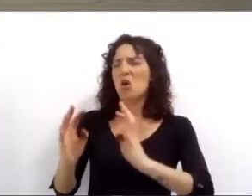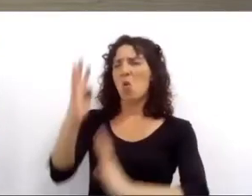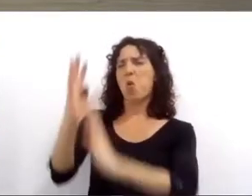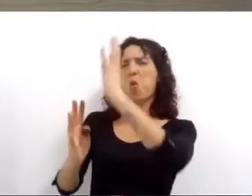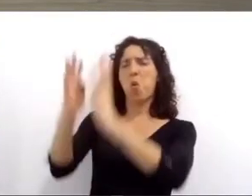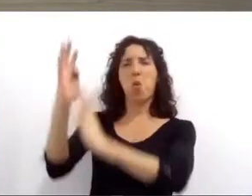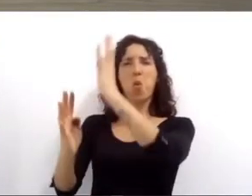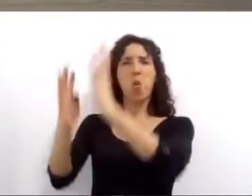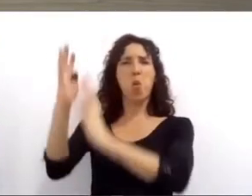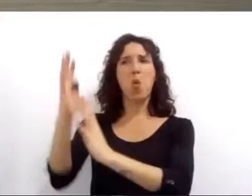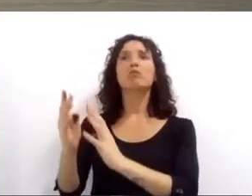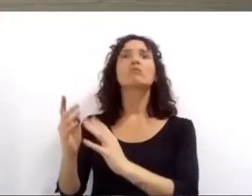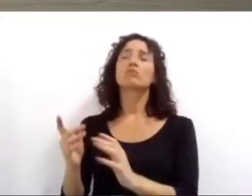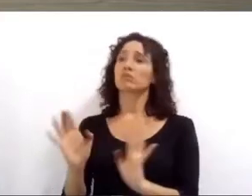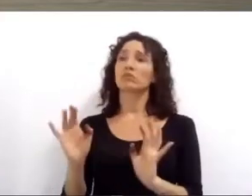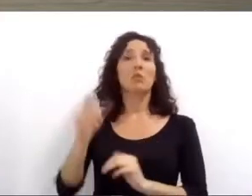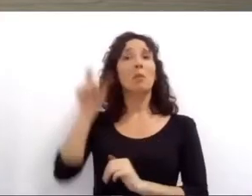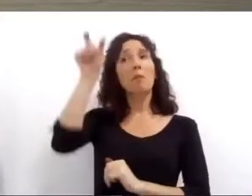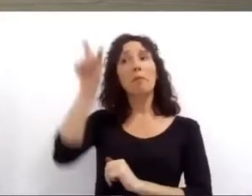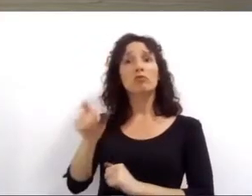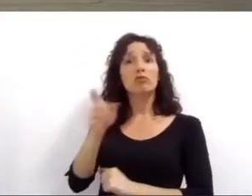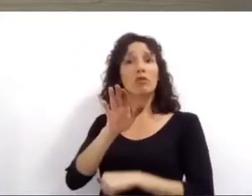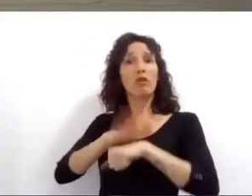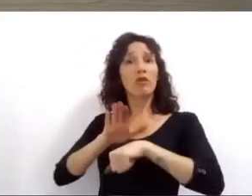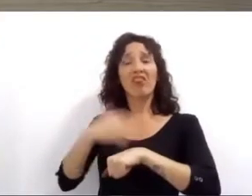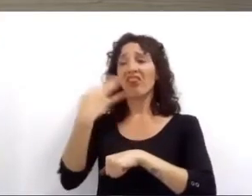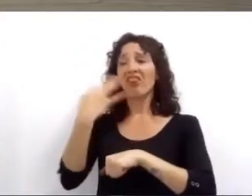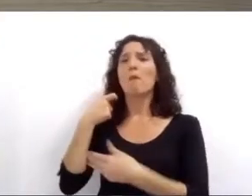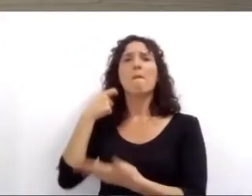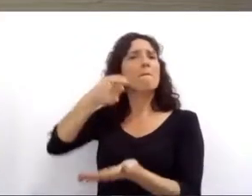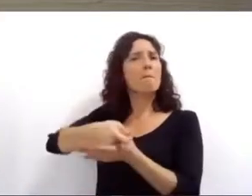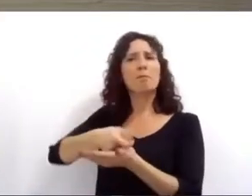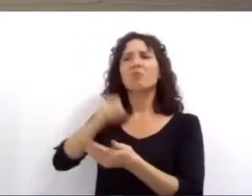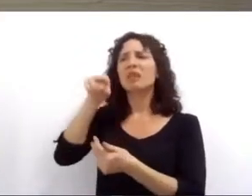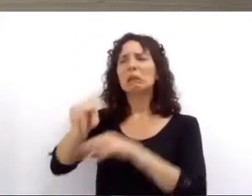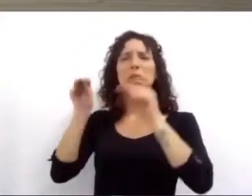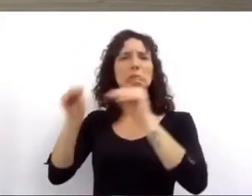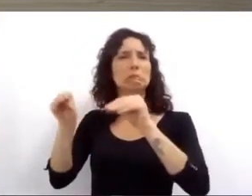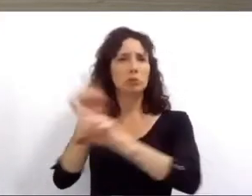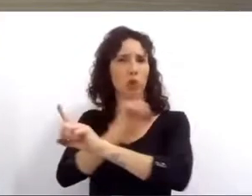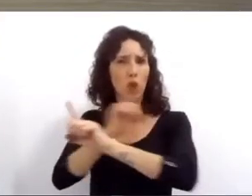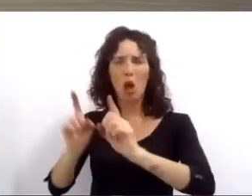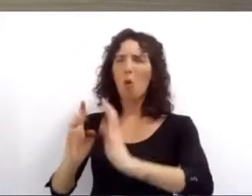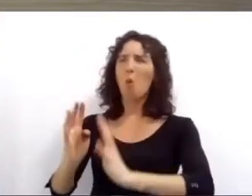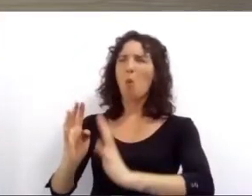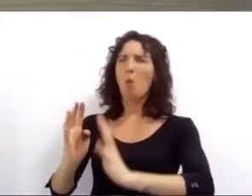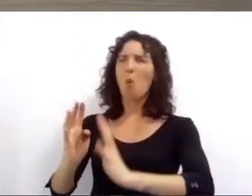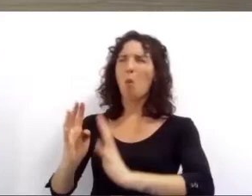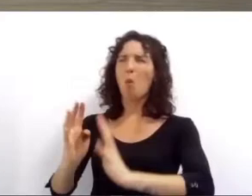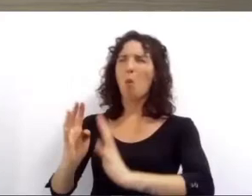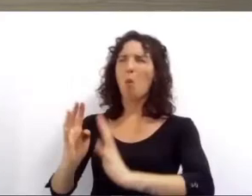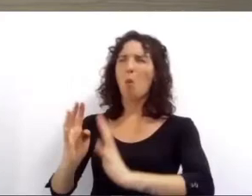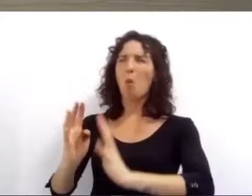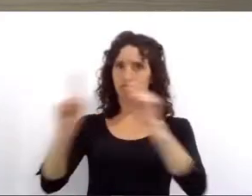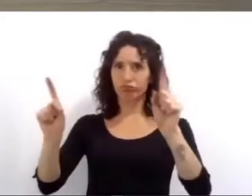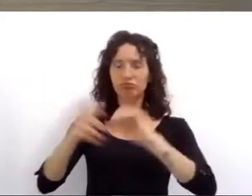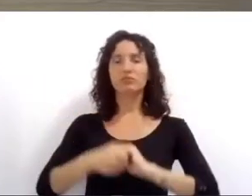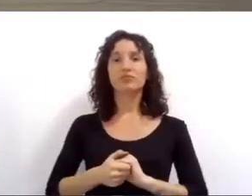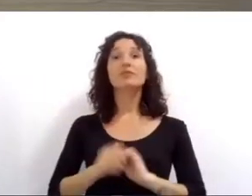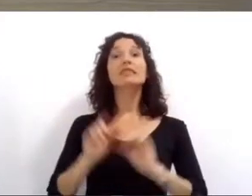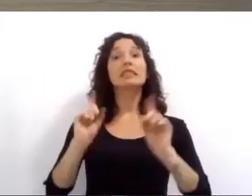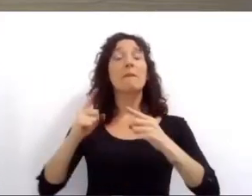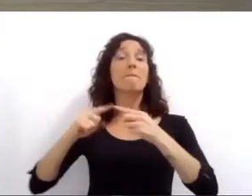cobrarles el costo de la limpieza cuando la asume el municipio. Sobre algunos de estos terrenos comenzaremos con el programa de plazas de